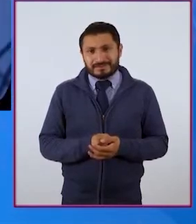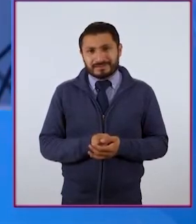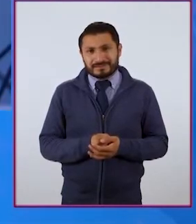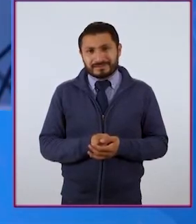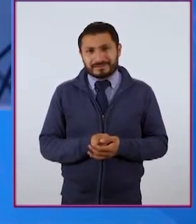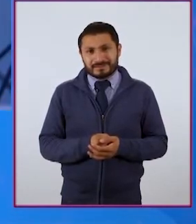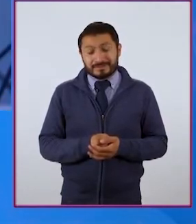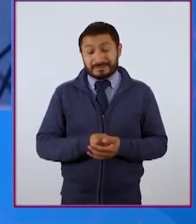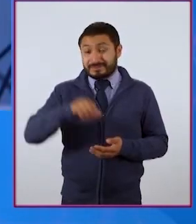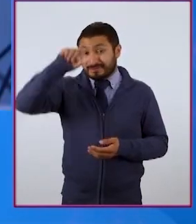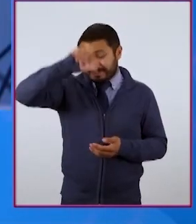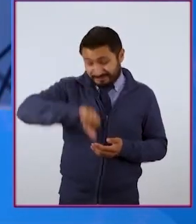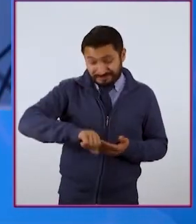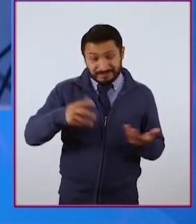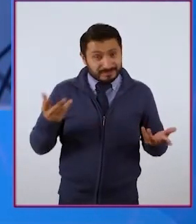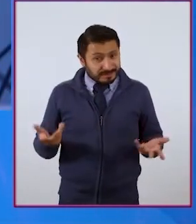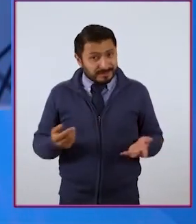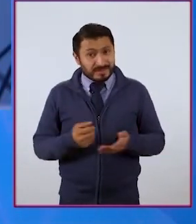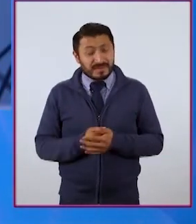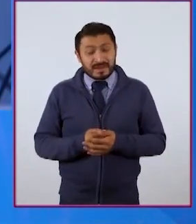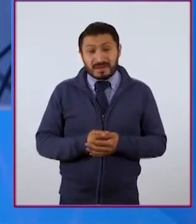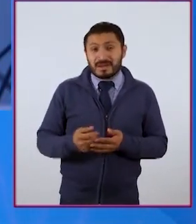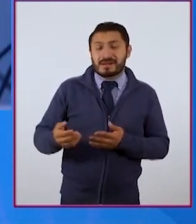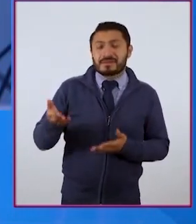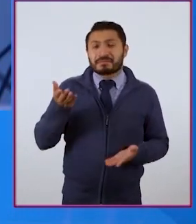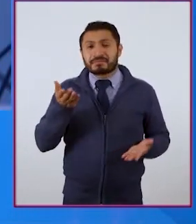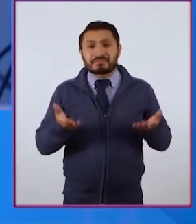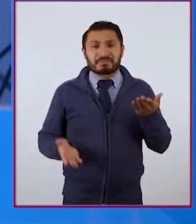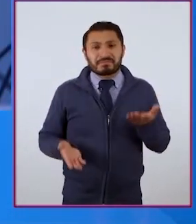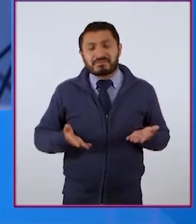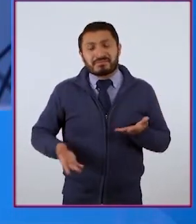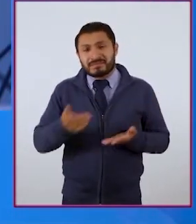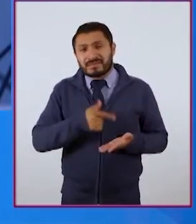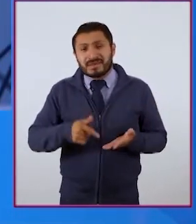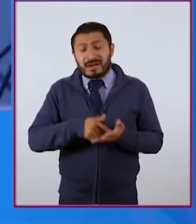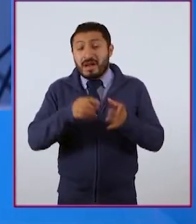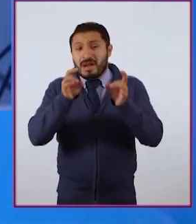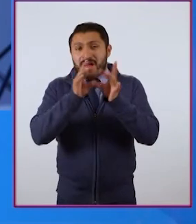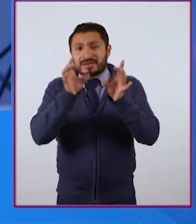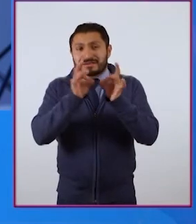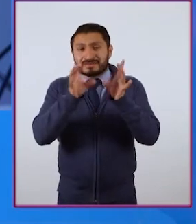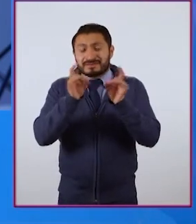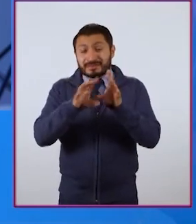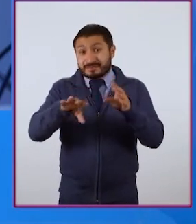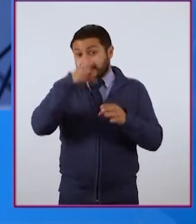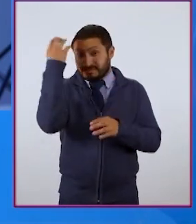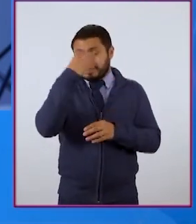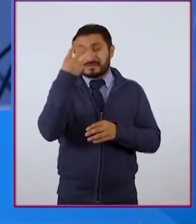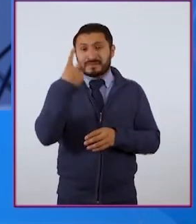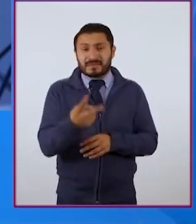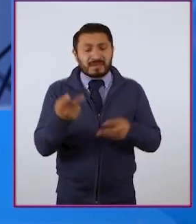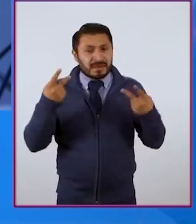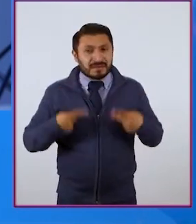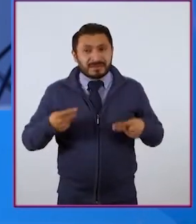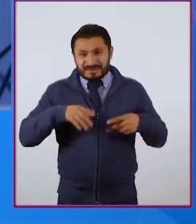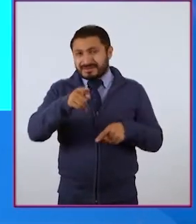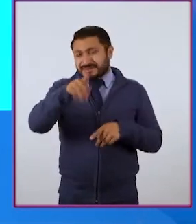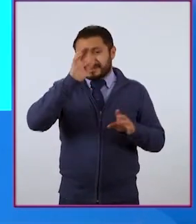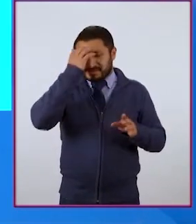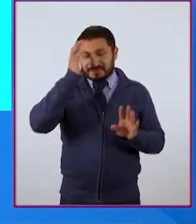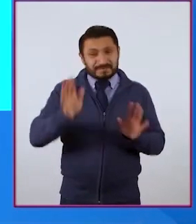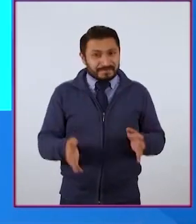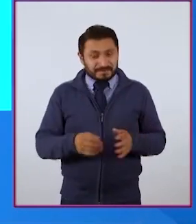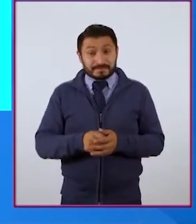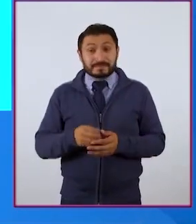En el programa de hoy vamos a comparar los lugares y las situaciones que retrataron dos autores que ya conoces